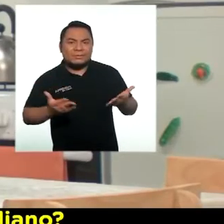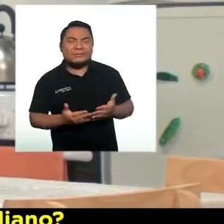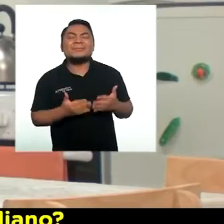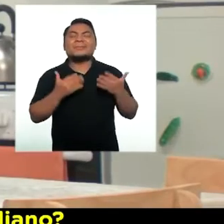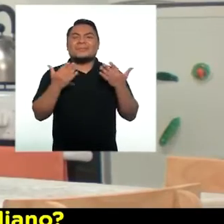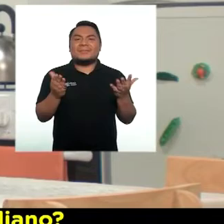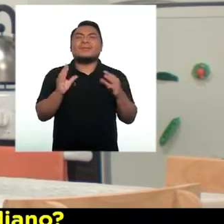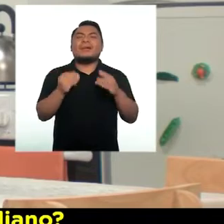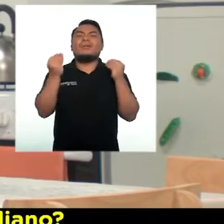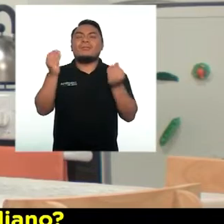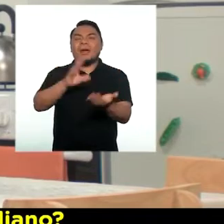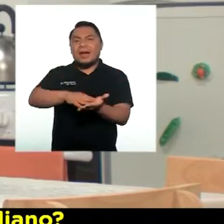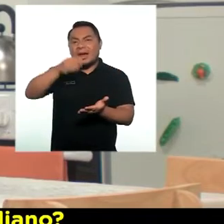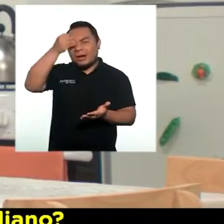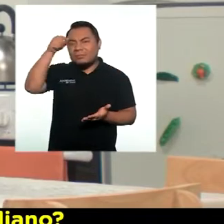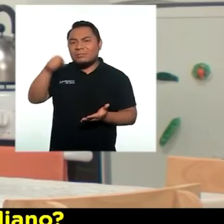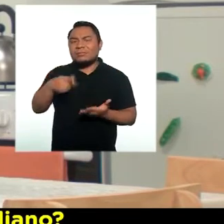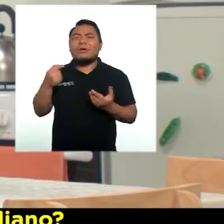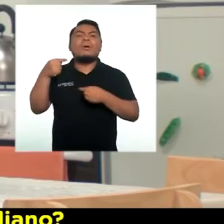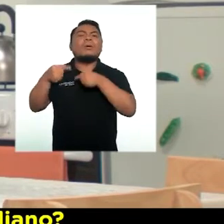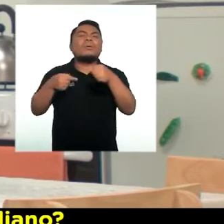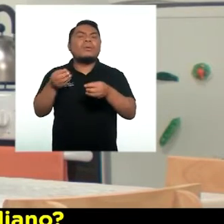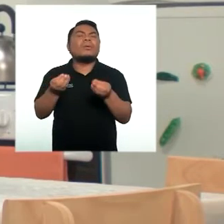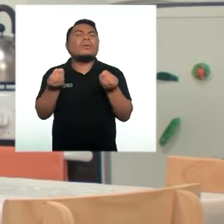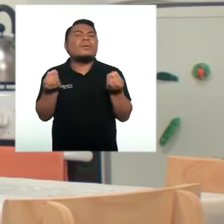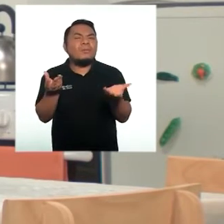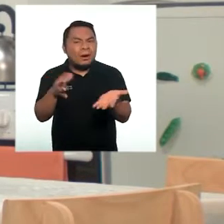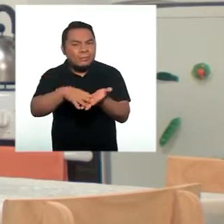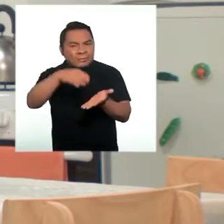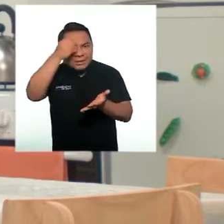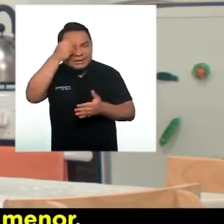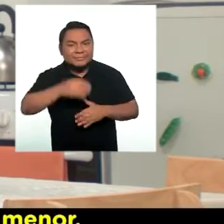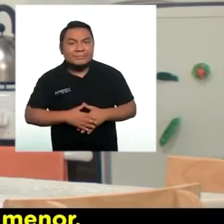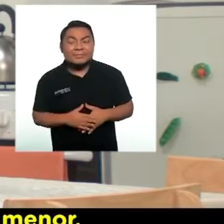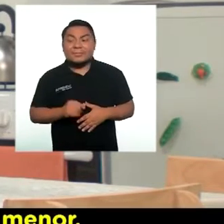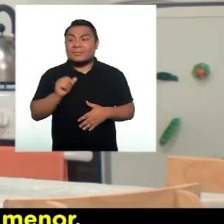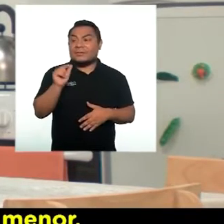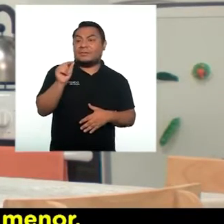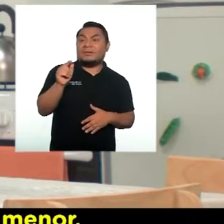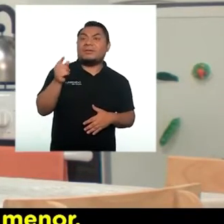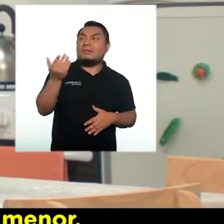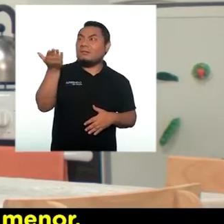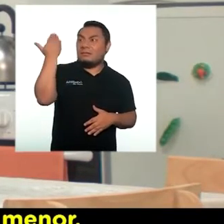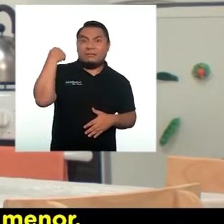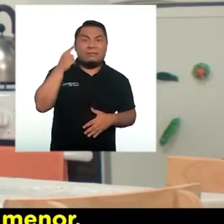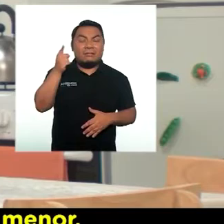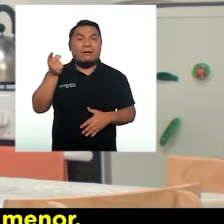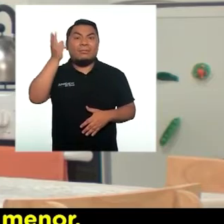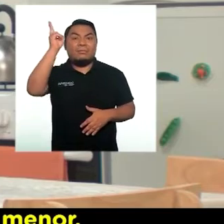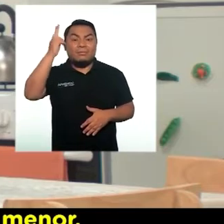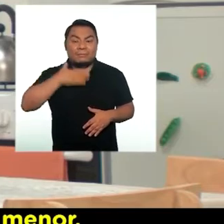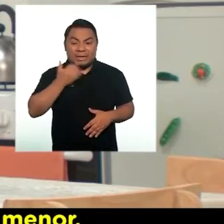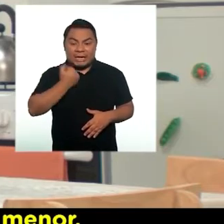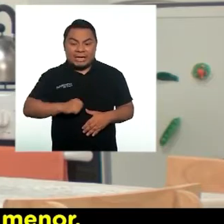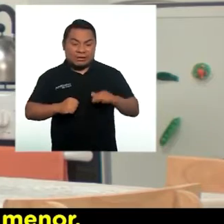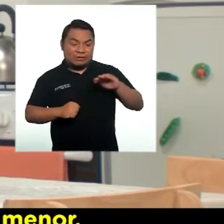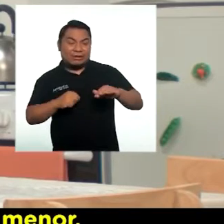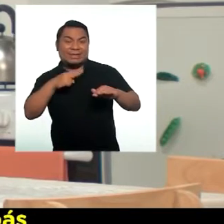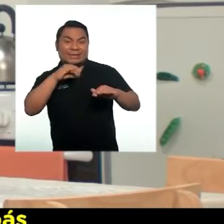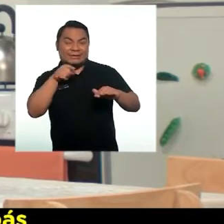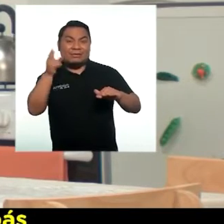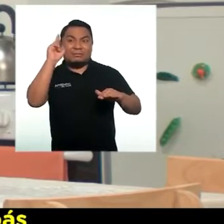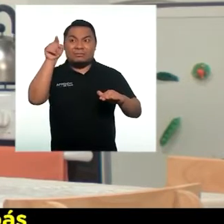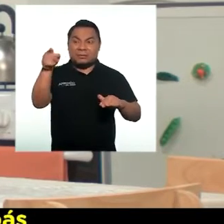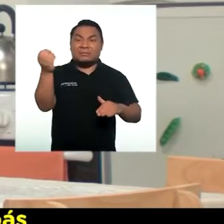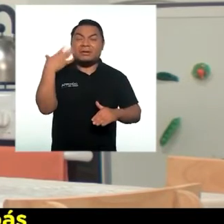Entonces, ¿cómo se aprende desde lo cotidiano? El otro día, el profesor de Nico, mi hijito, el